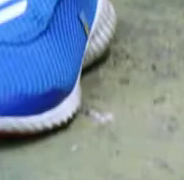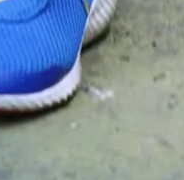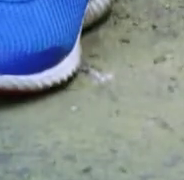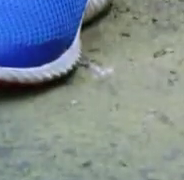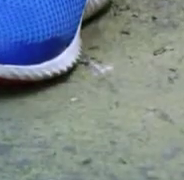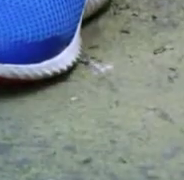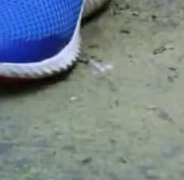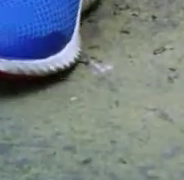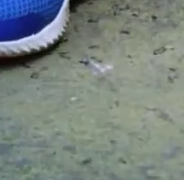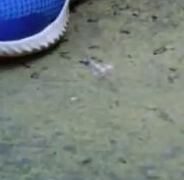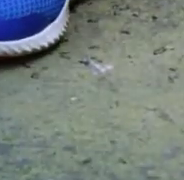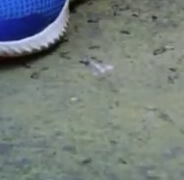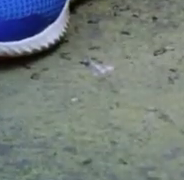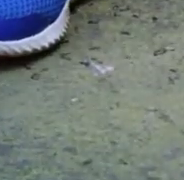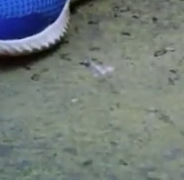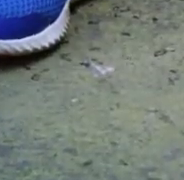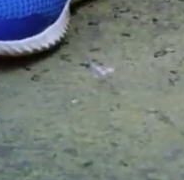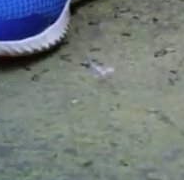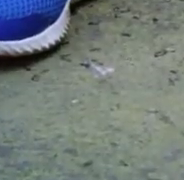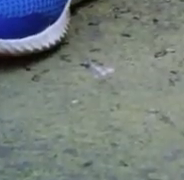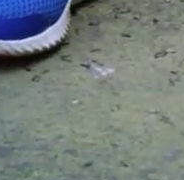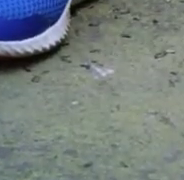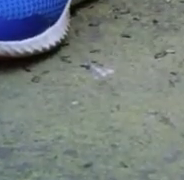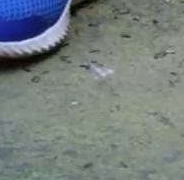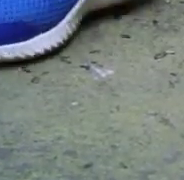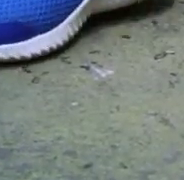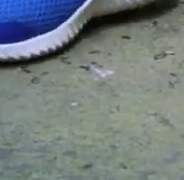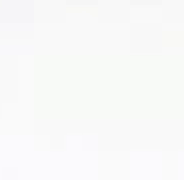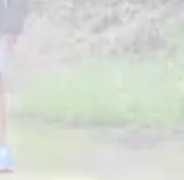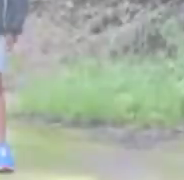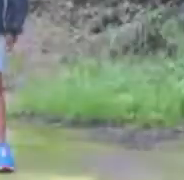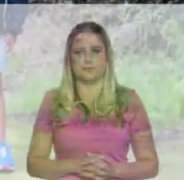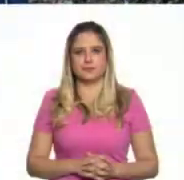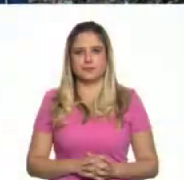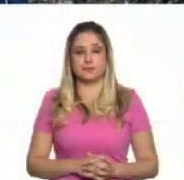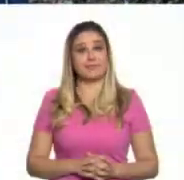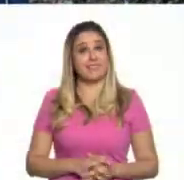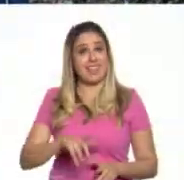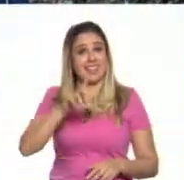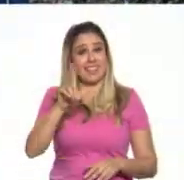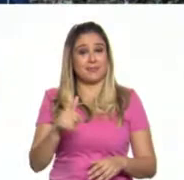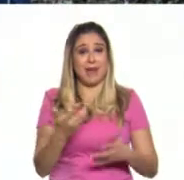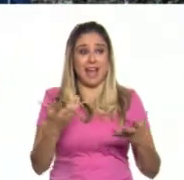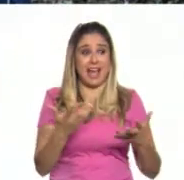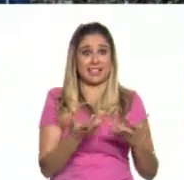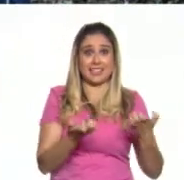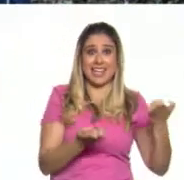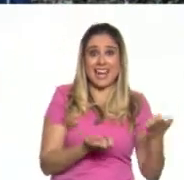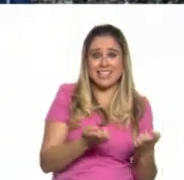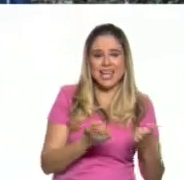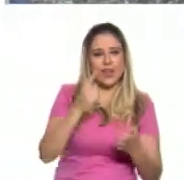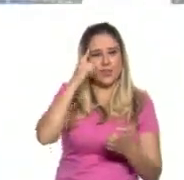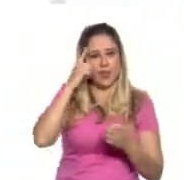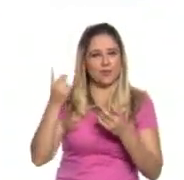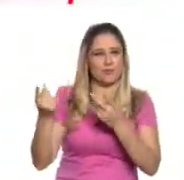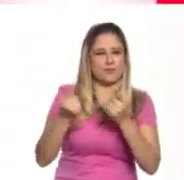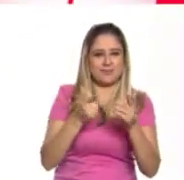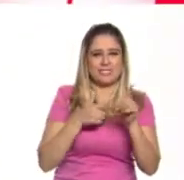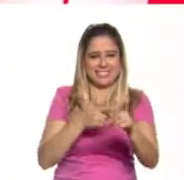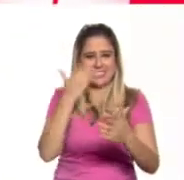tener siempre la posición de los pies, de las puntas hacia adentro. Y después de cada pausa, activa tu mente.